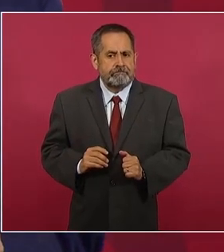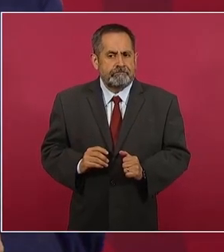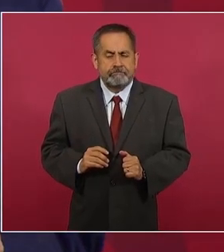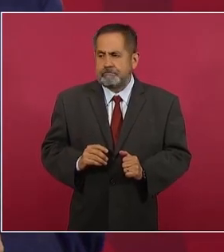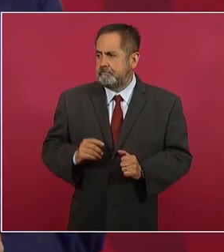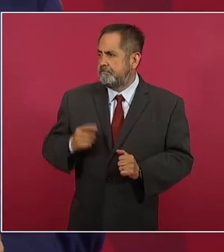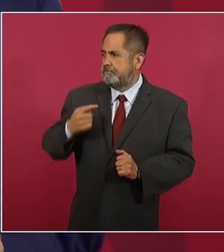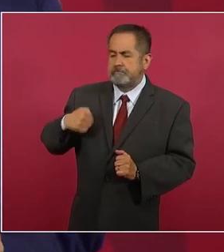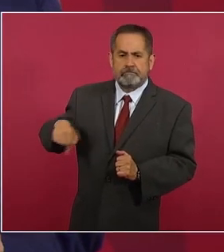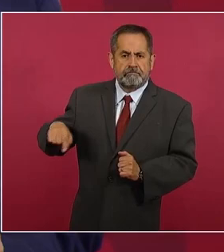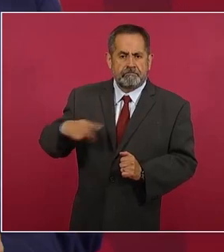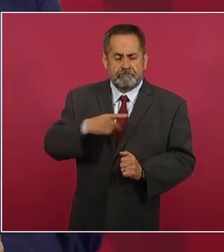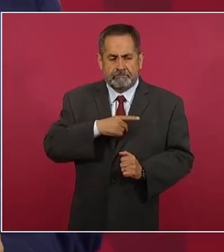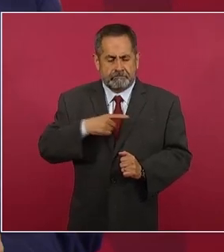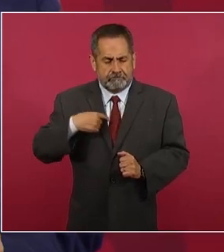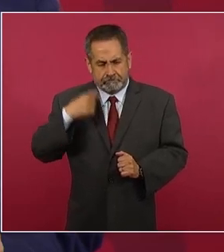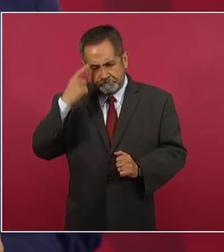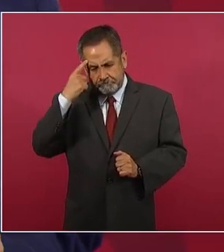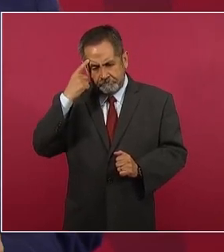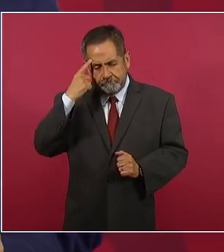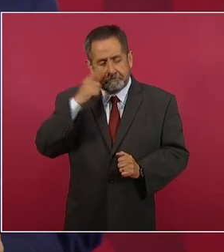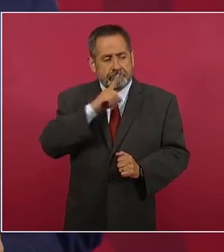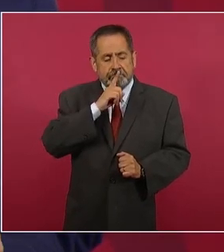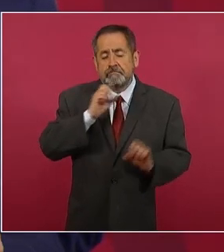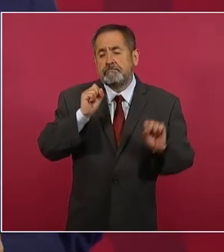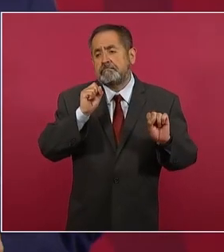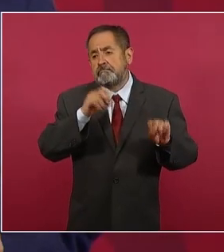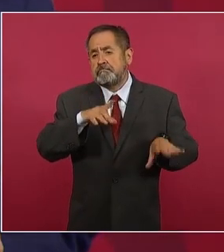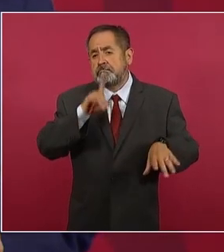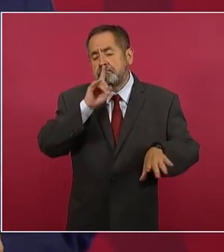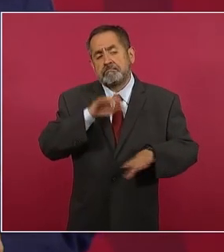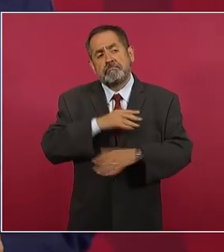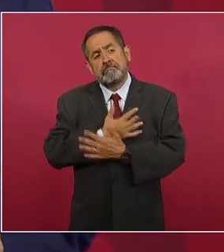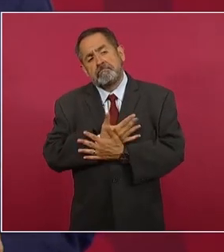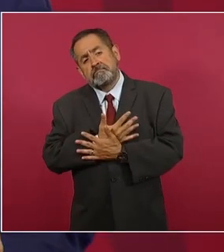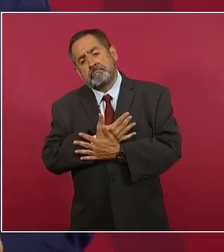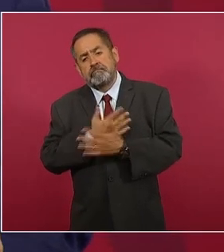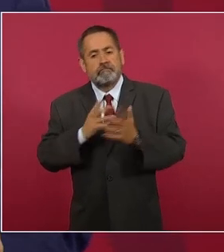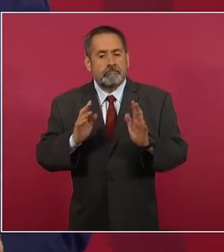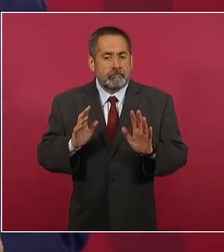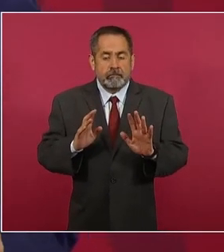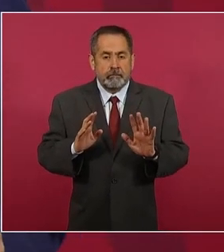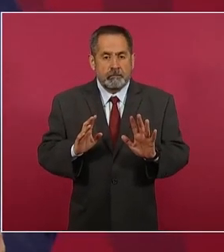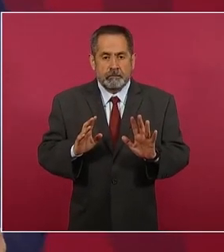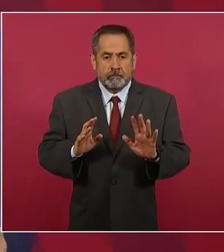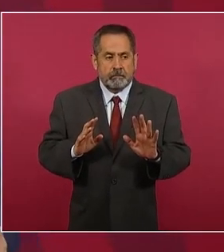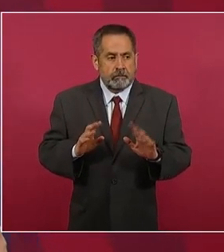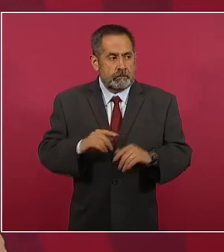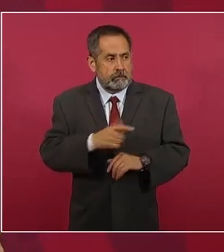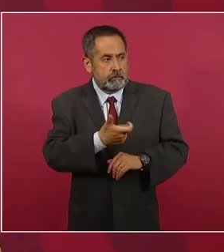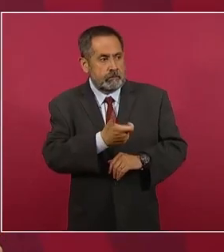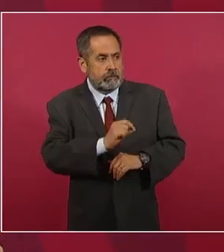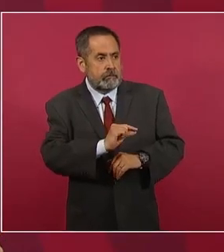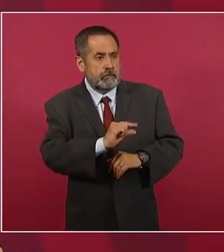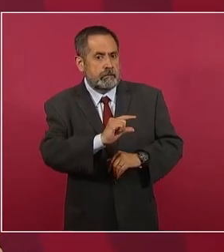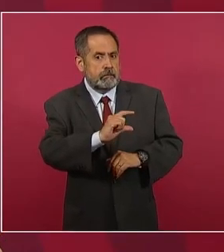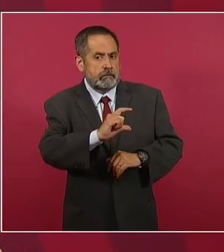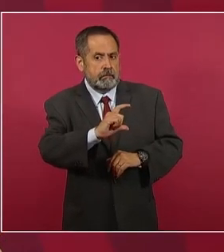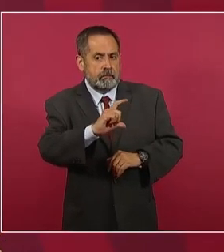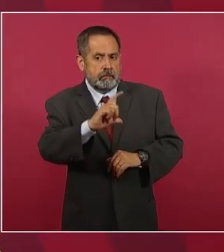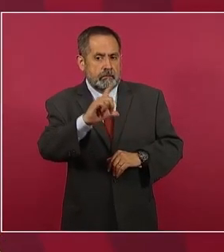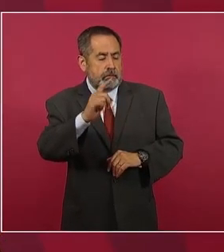actuar, no quedarnos con los brazos cruzados, porque la inflación, como todos sabemos,